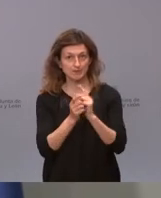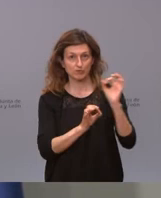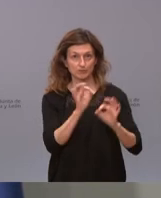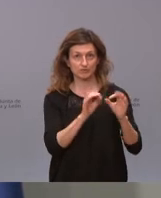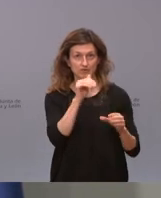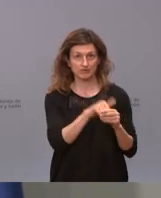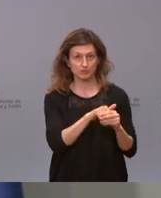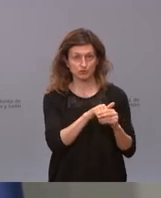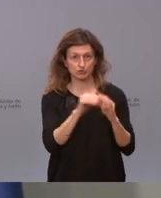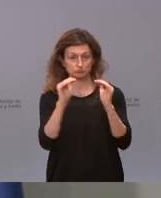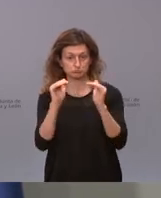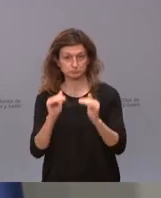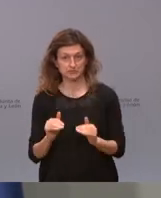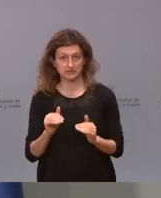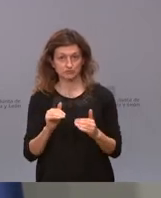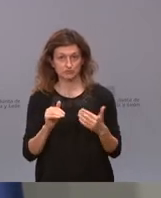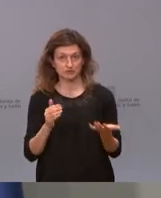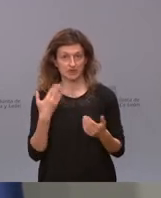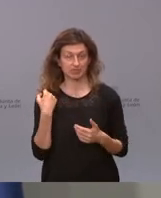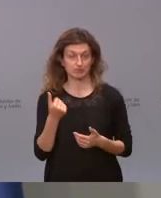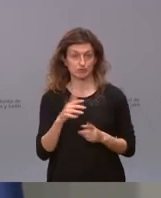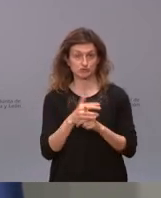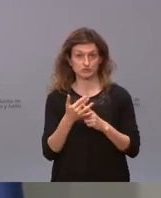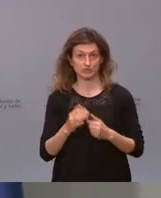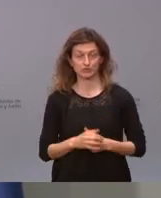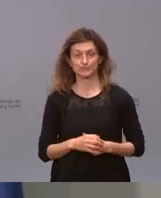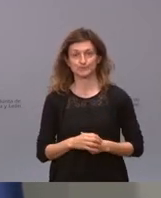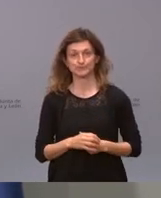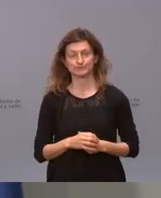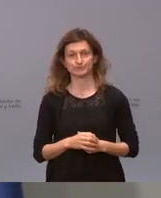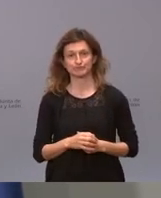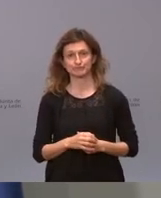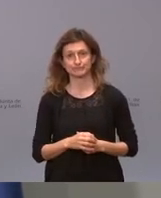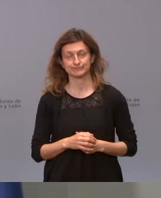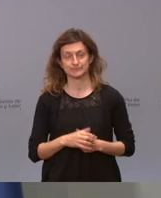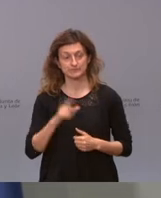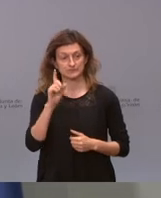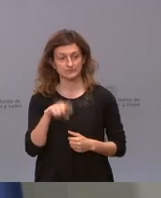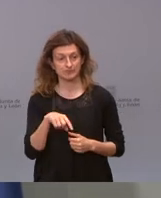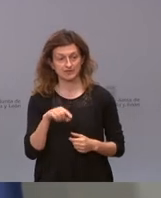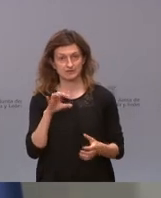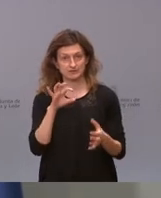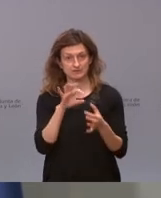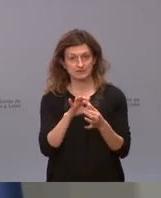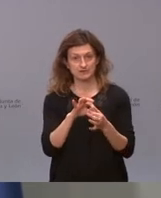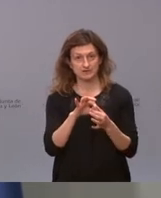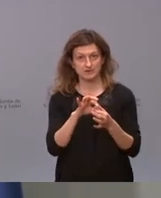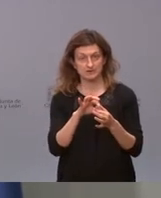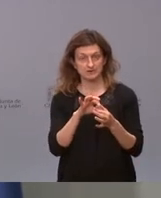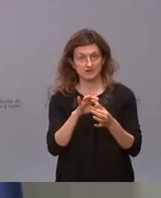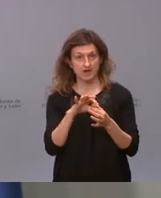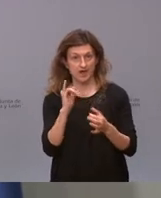de voto a esta situación y qué tiene eso que ver con cada una de las decisiones